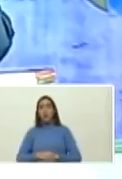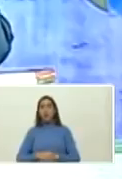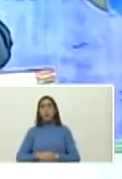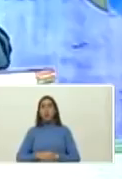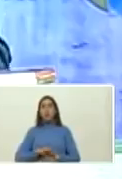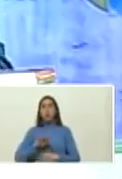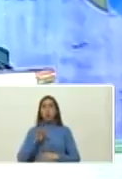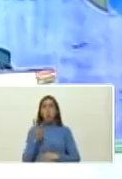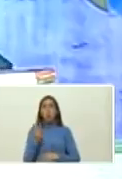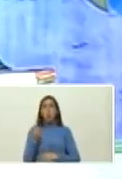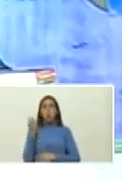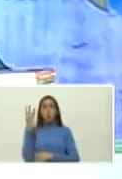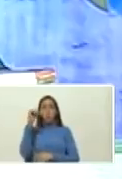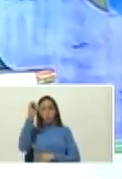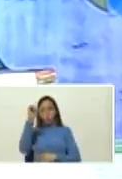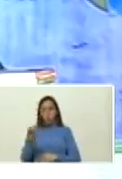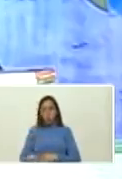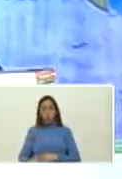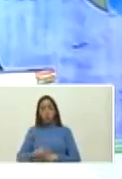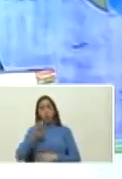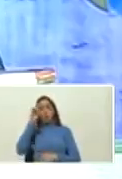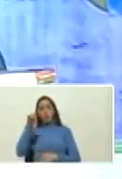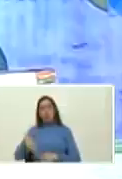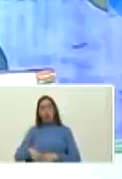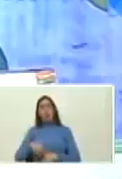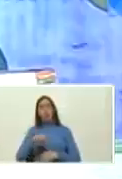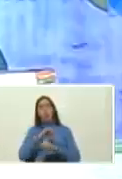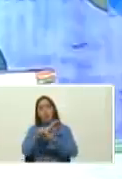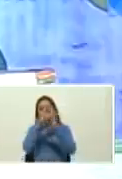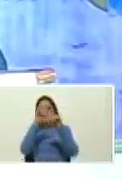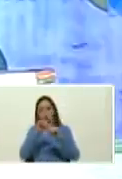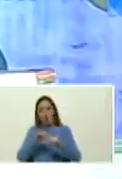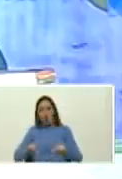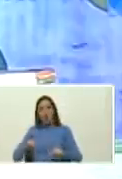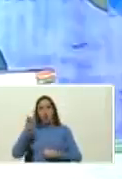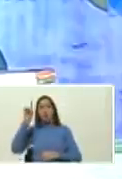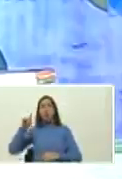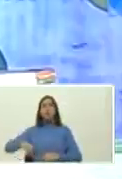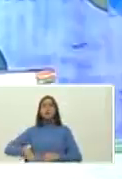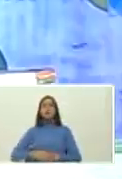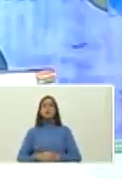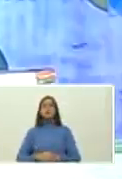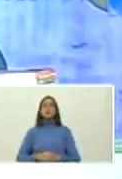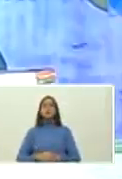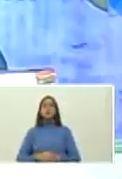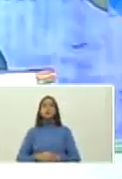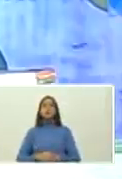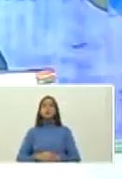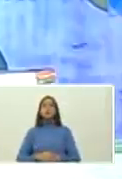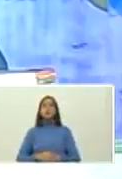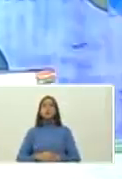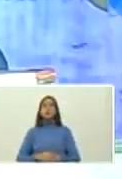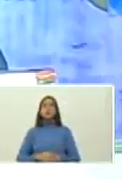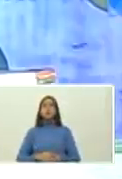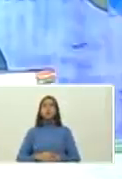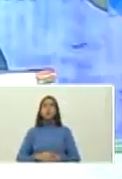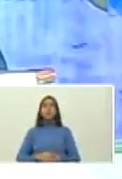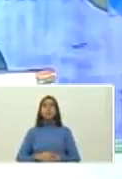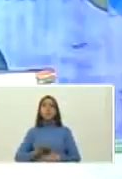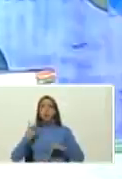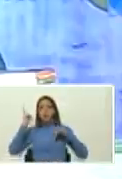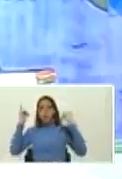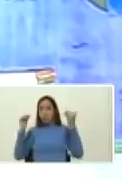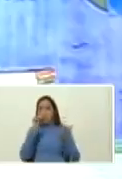del Sur el Arte Plástico y la edición número 15 del Festival